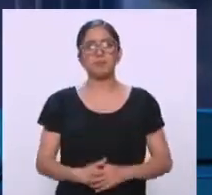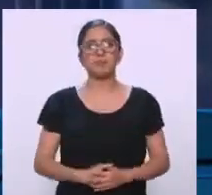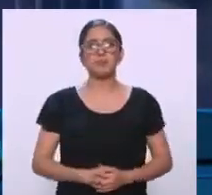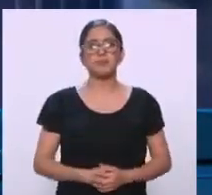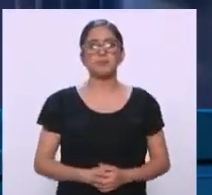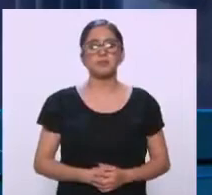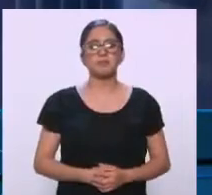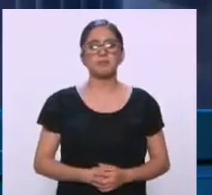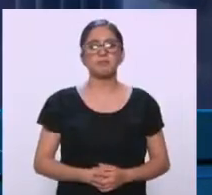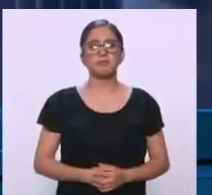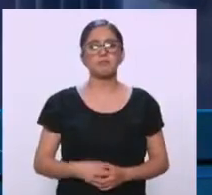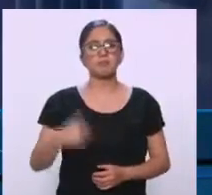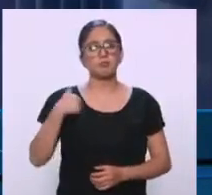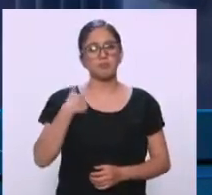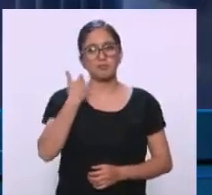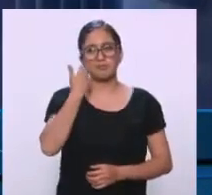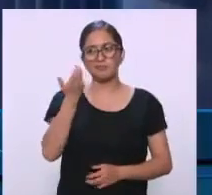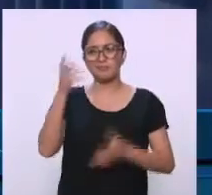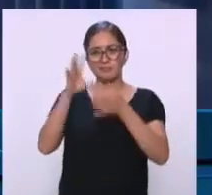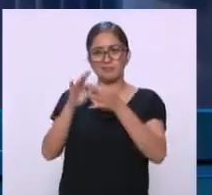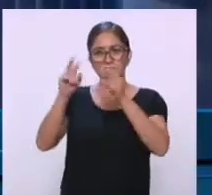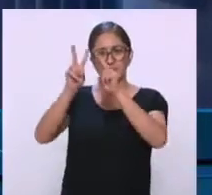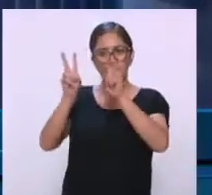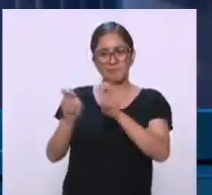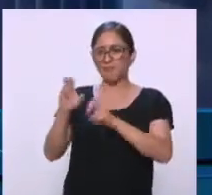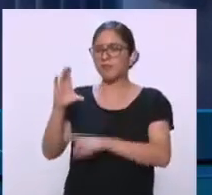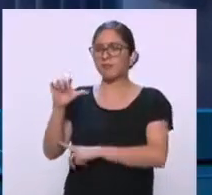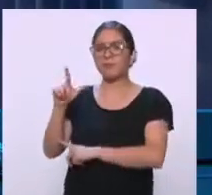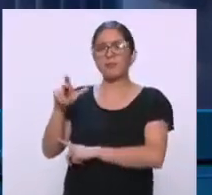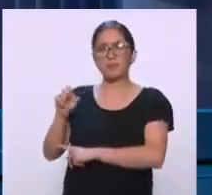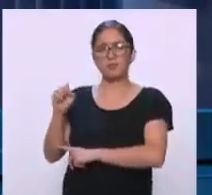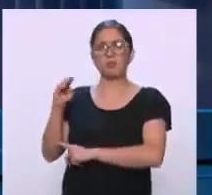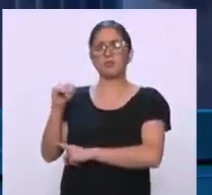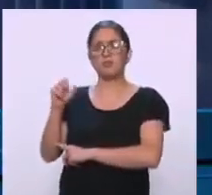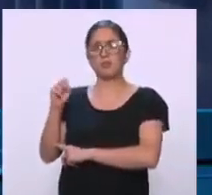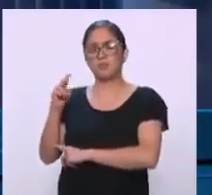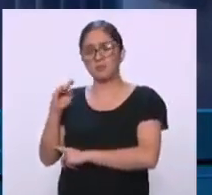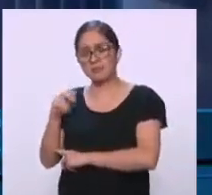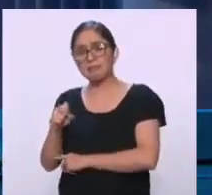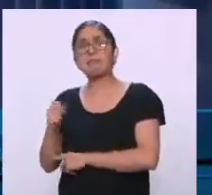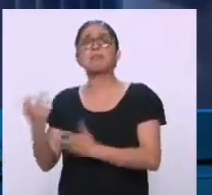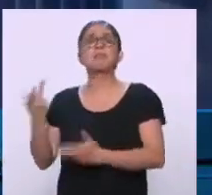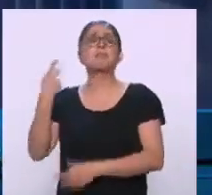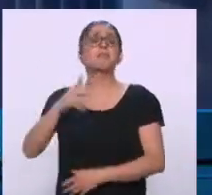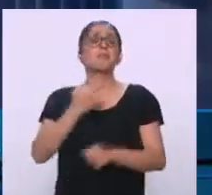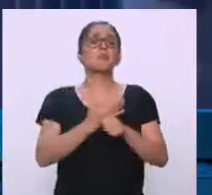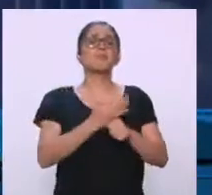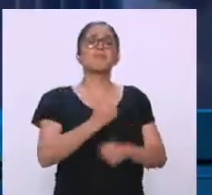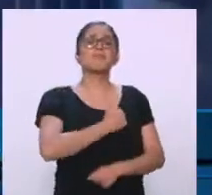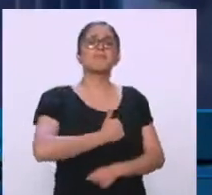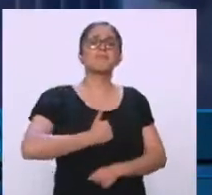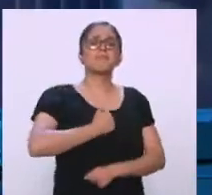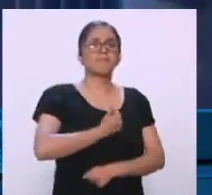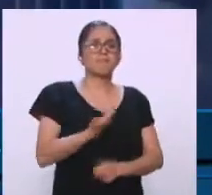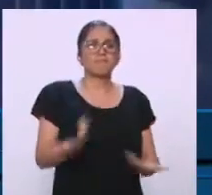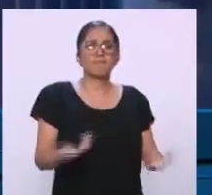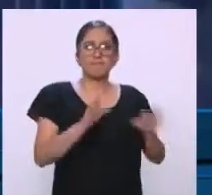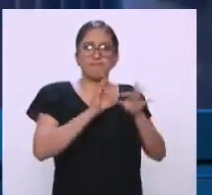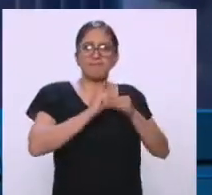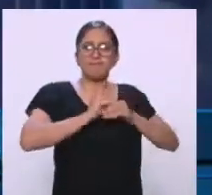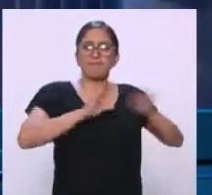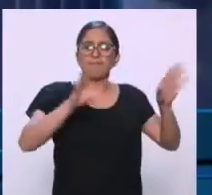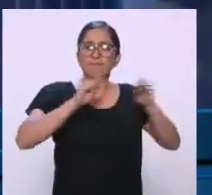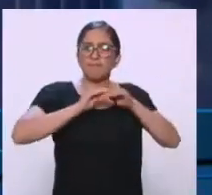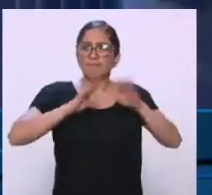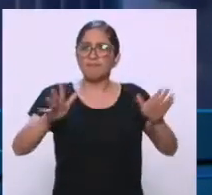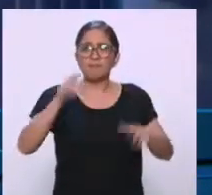contigo el día de hoy de Carlos Monsiváis, pero salió este lamentable tema, Fabricio, en el que, pues de nuevo, tenemos montajes, parece